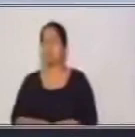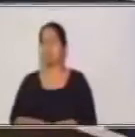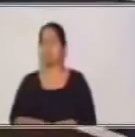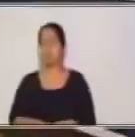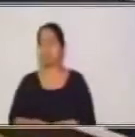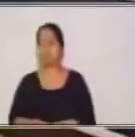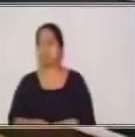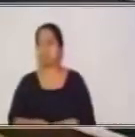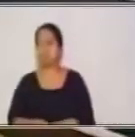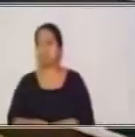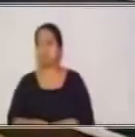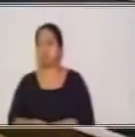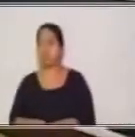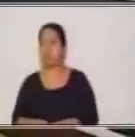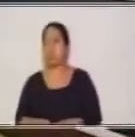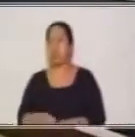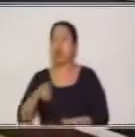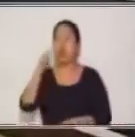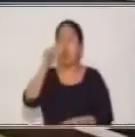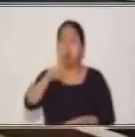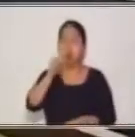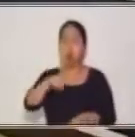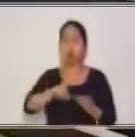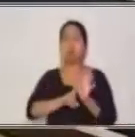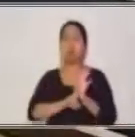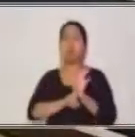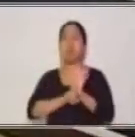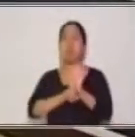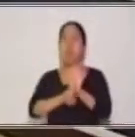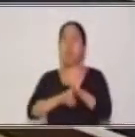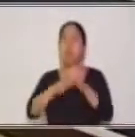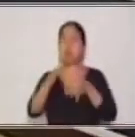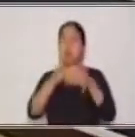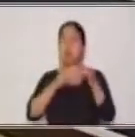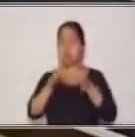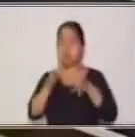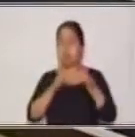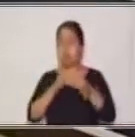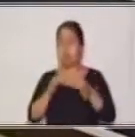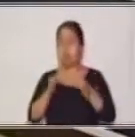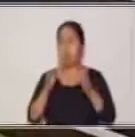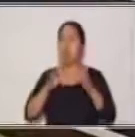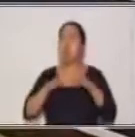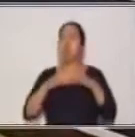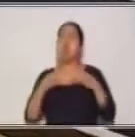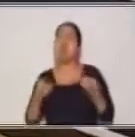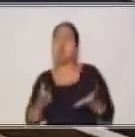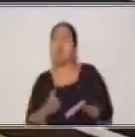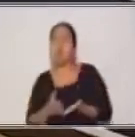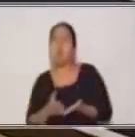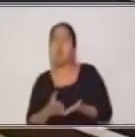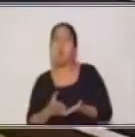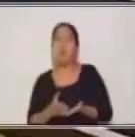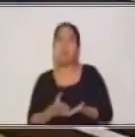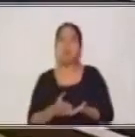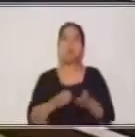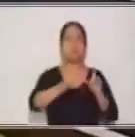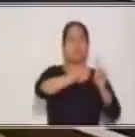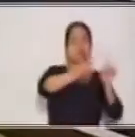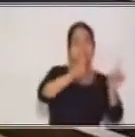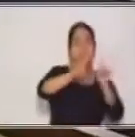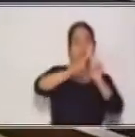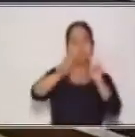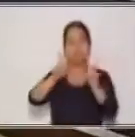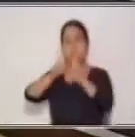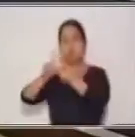tratamiento. Pero antes te voy a presentar o te voy a explicar cómo se va dando esa variación al momento de